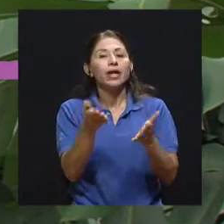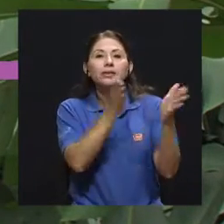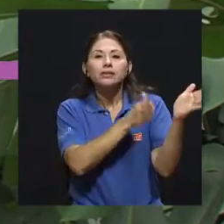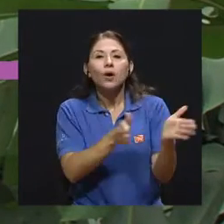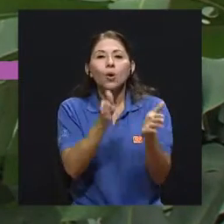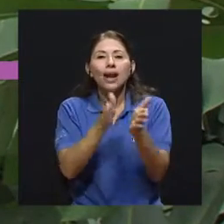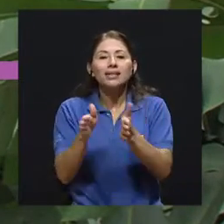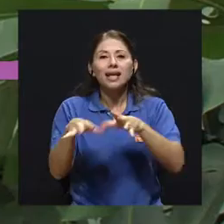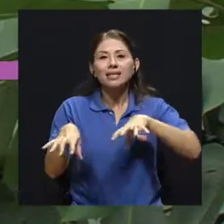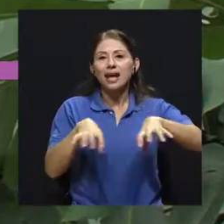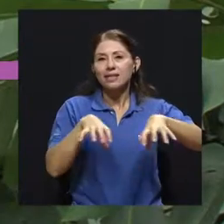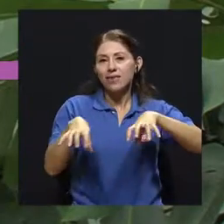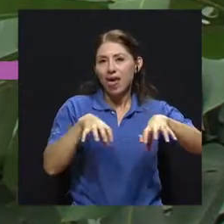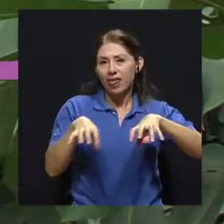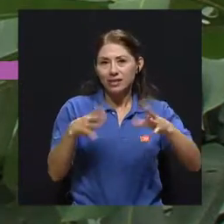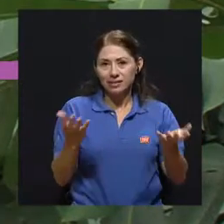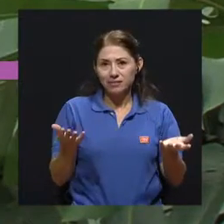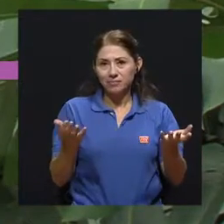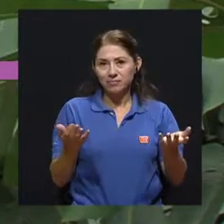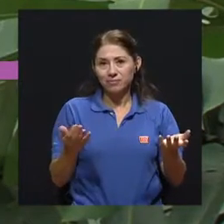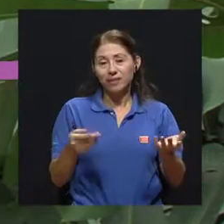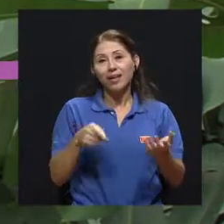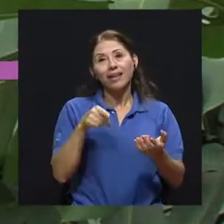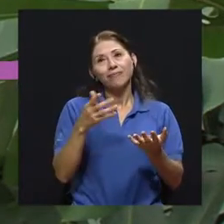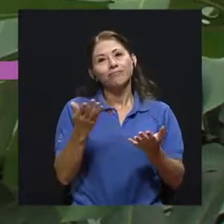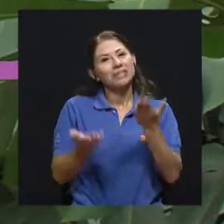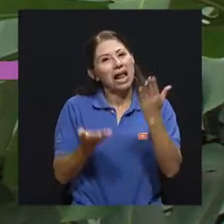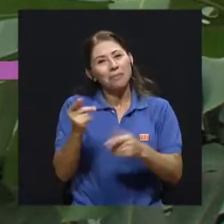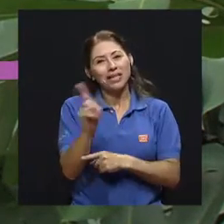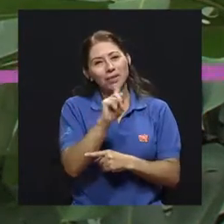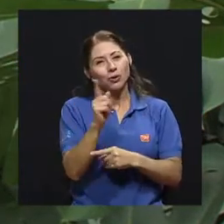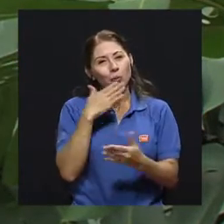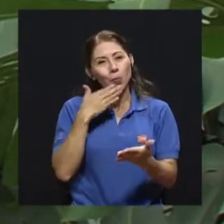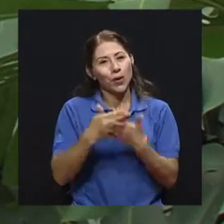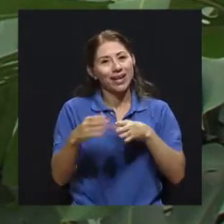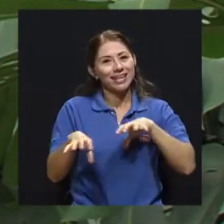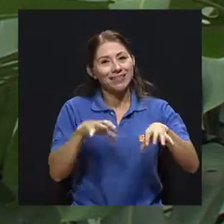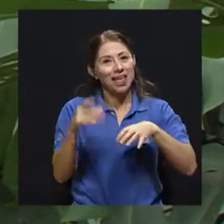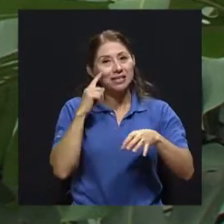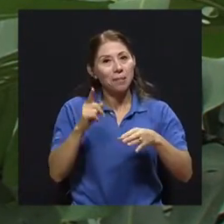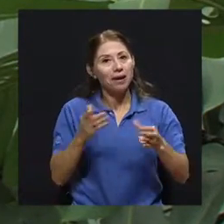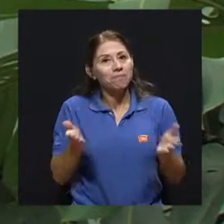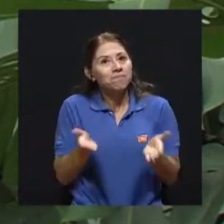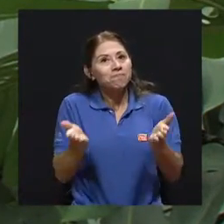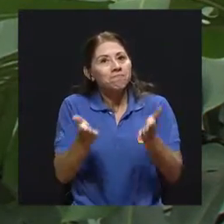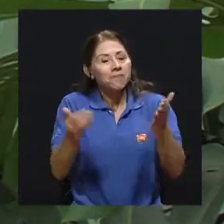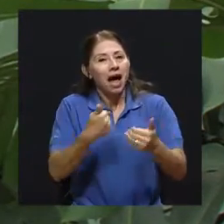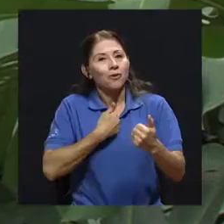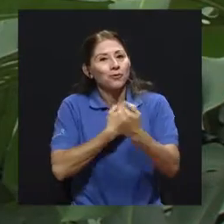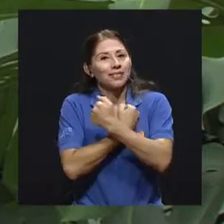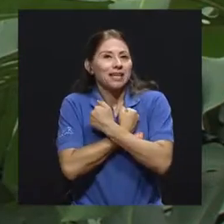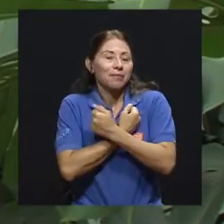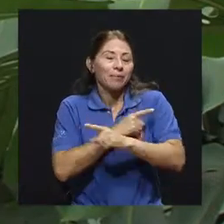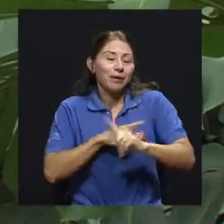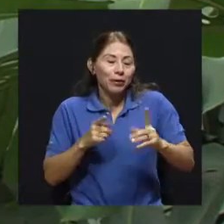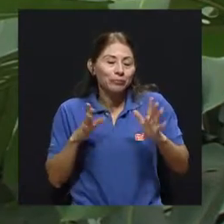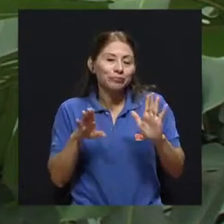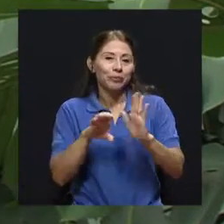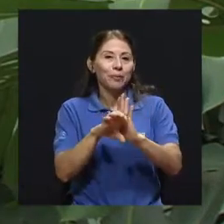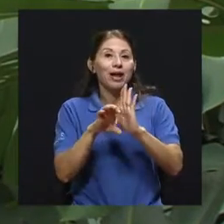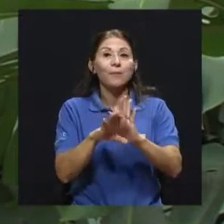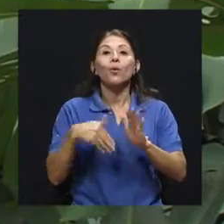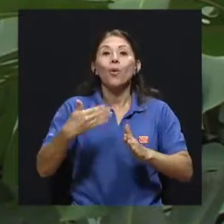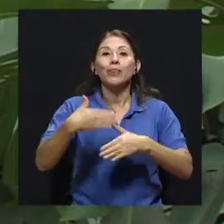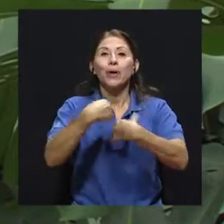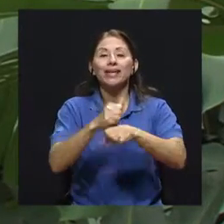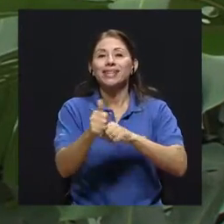momento organizan actividades que no necesariamente es lo mejor para levantar la autoestima, a mi criterio, pero cuando hacen estos concursos